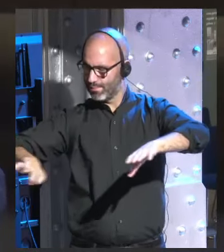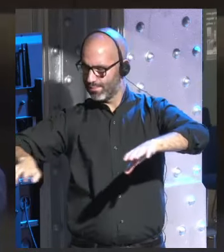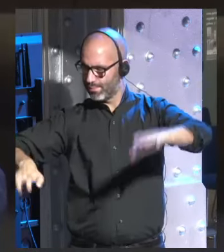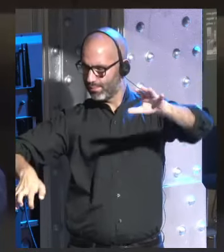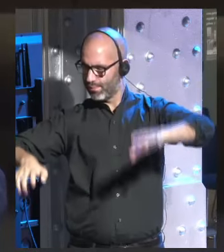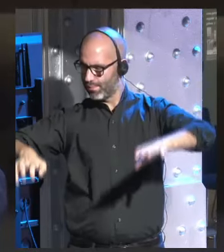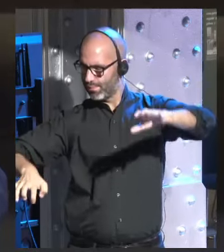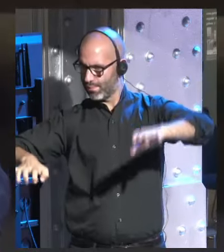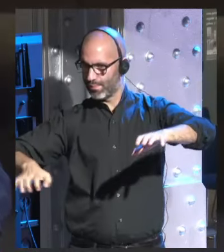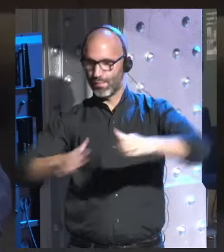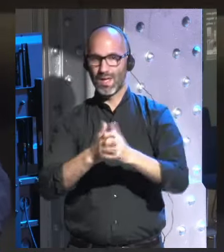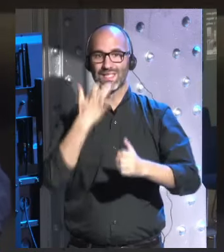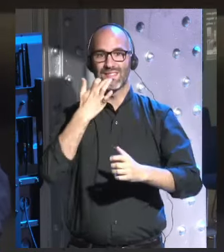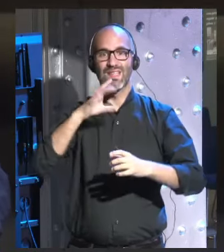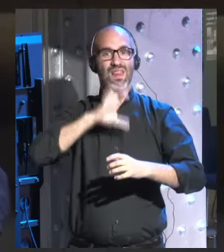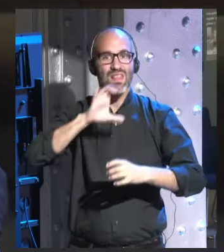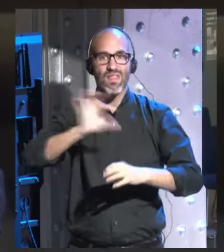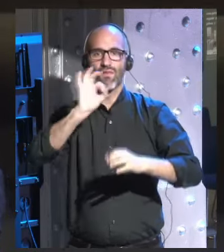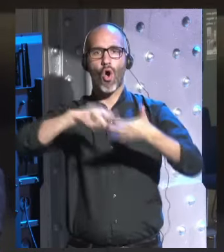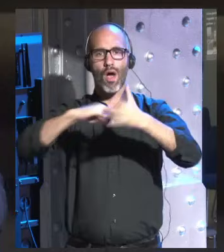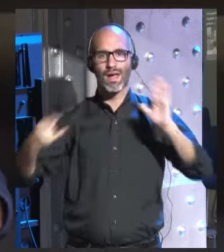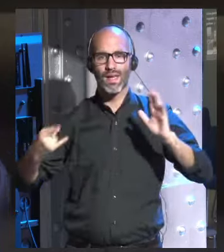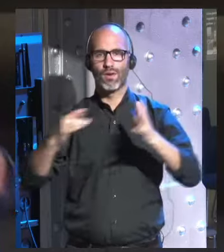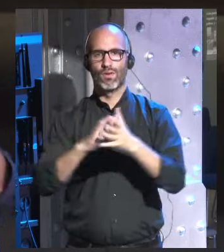los científicos los ingenieros